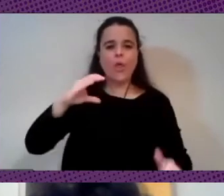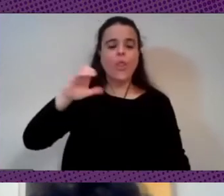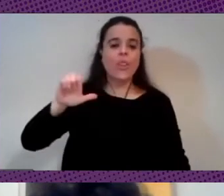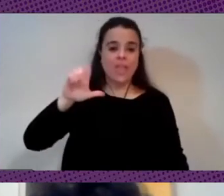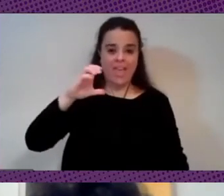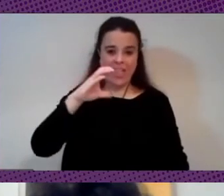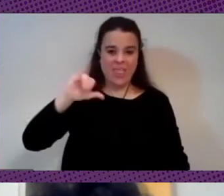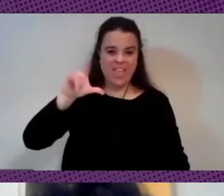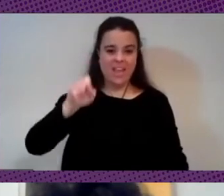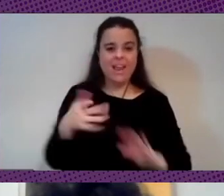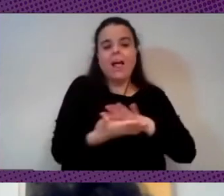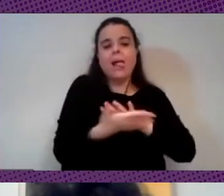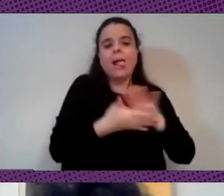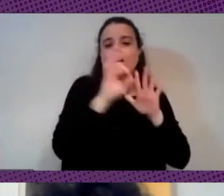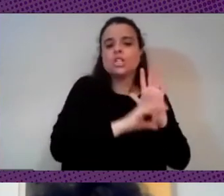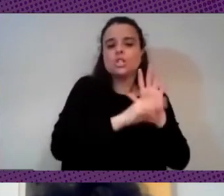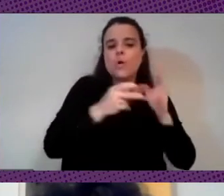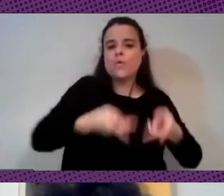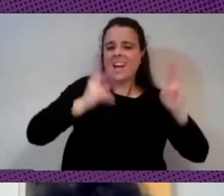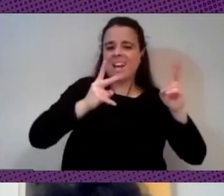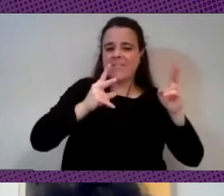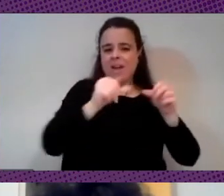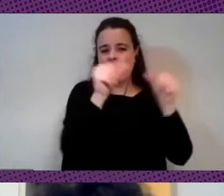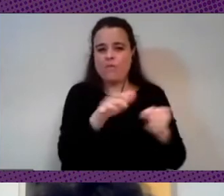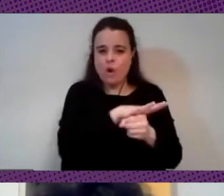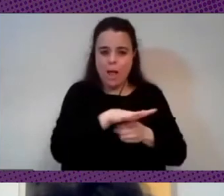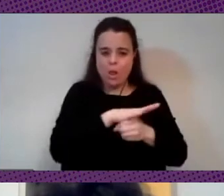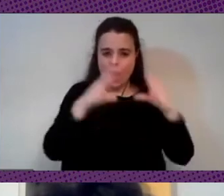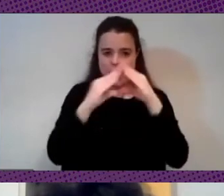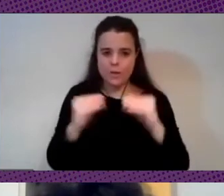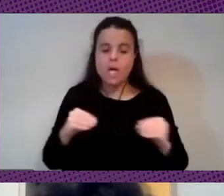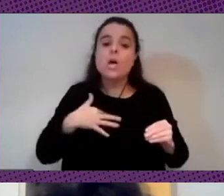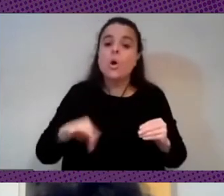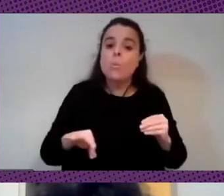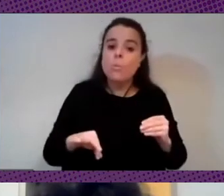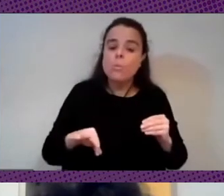de manera local que se hacen en las universidades se puede establecer herramientas con esas